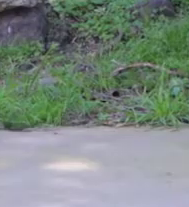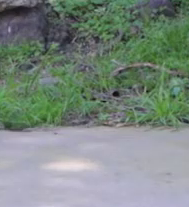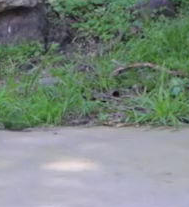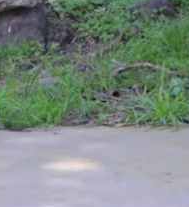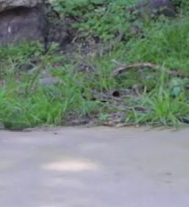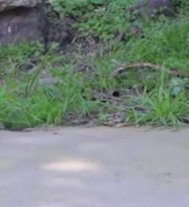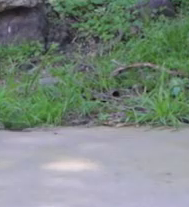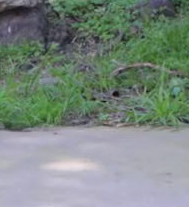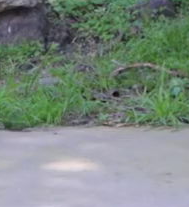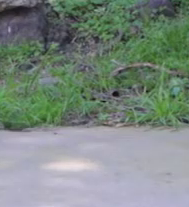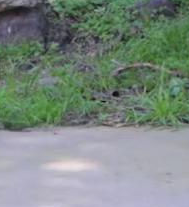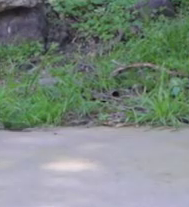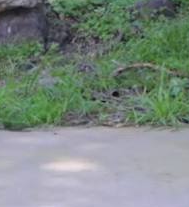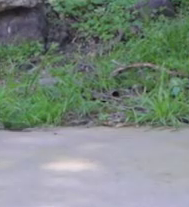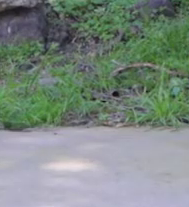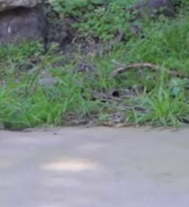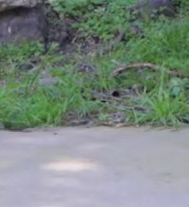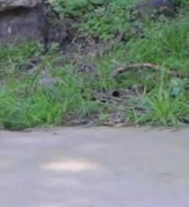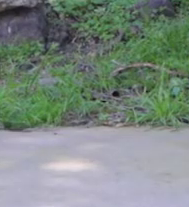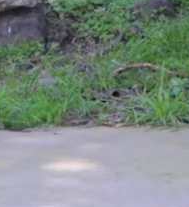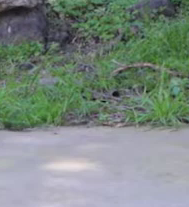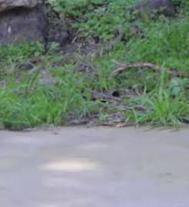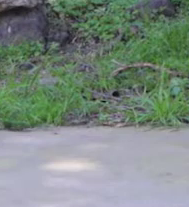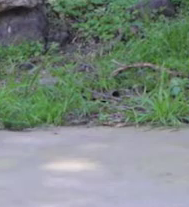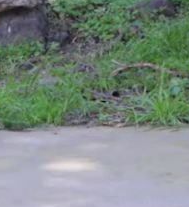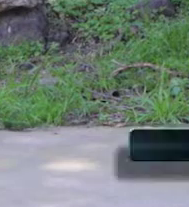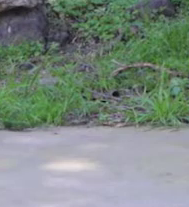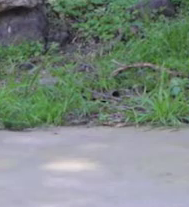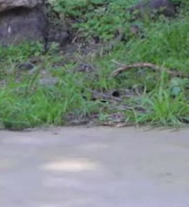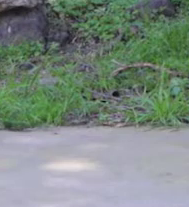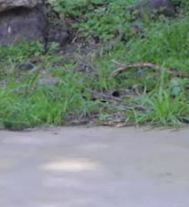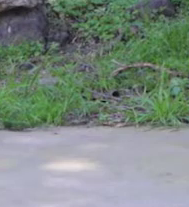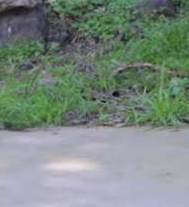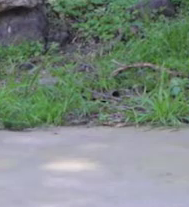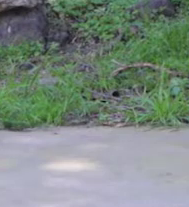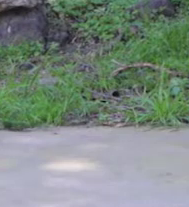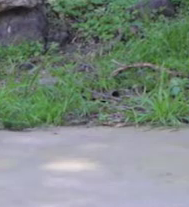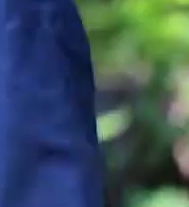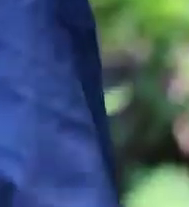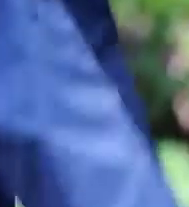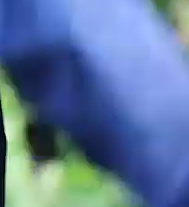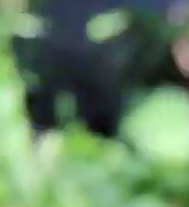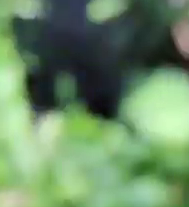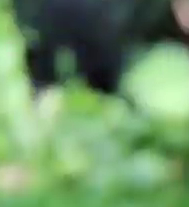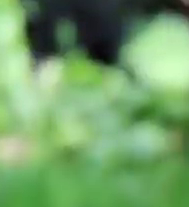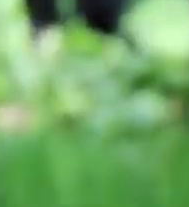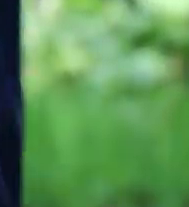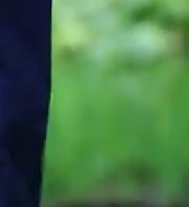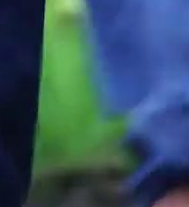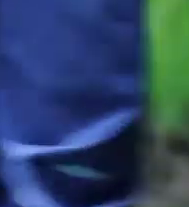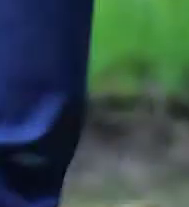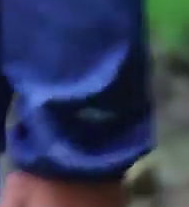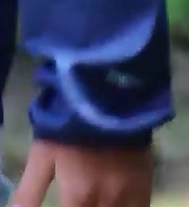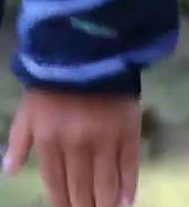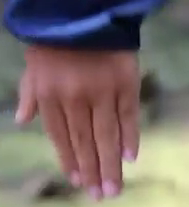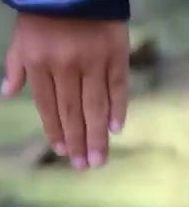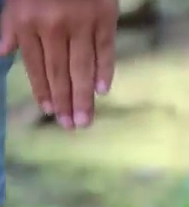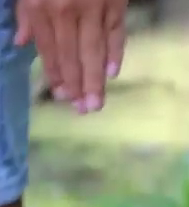Las puntas hacia adentro. Nuevamente las ponemos en posición. Las puntas hacia adentro de los pies.